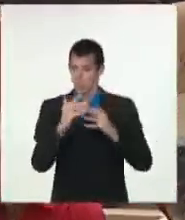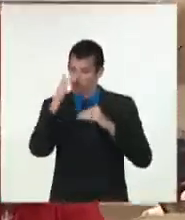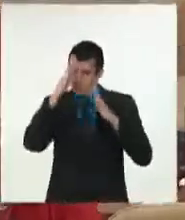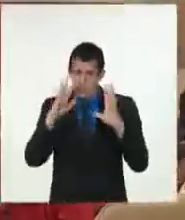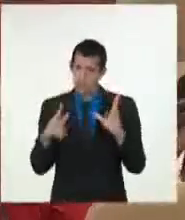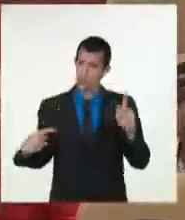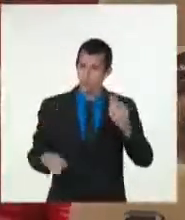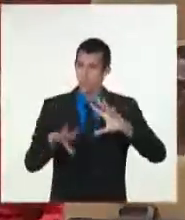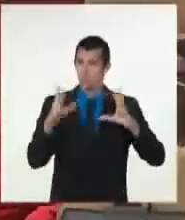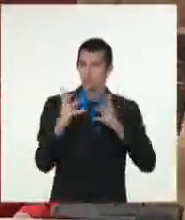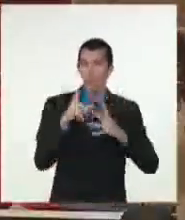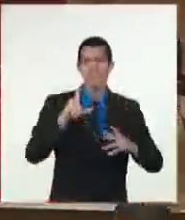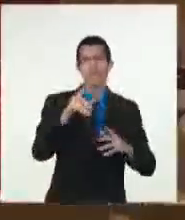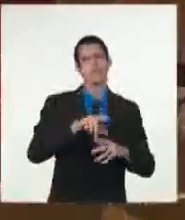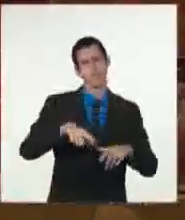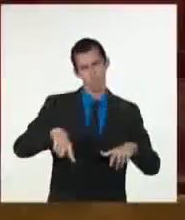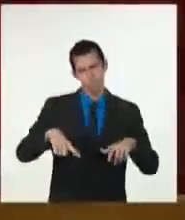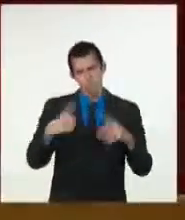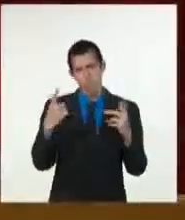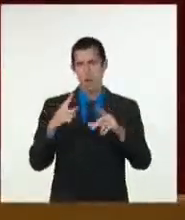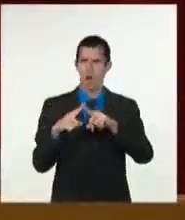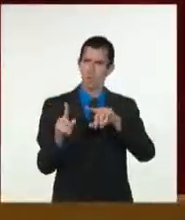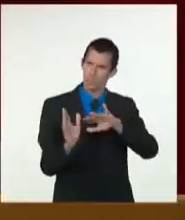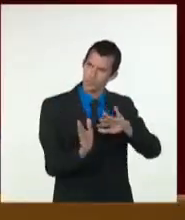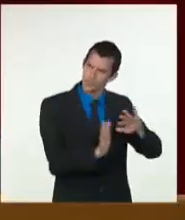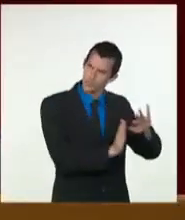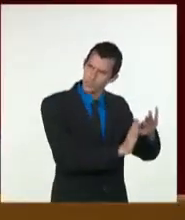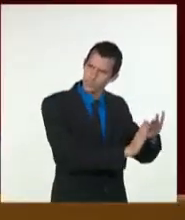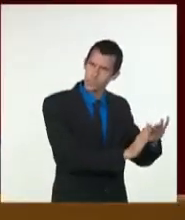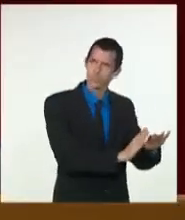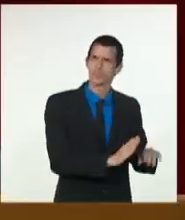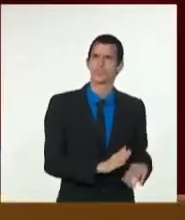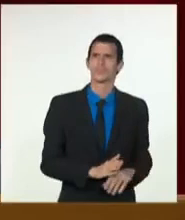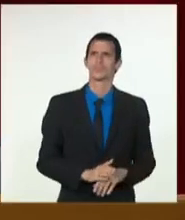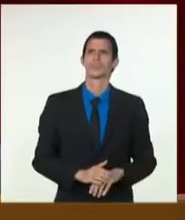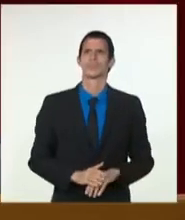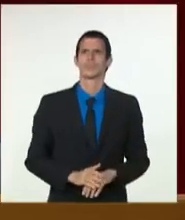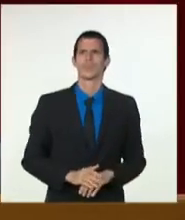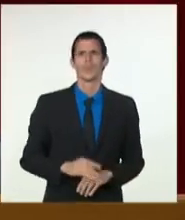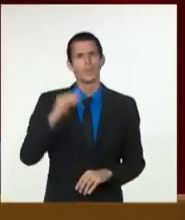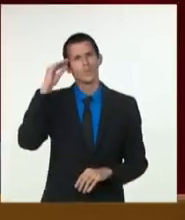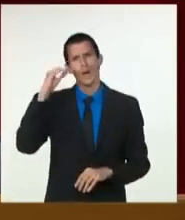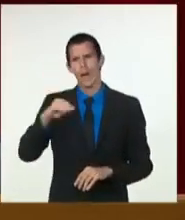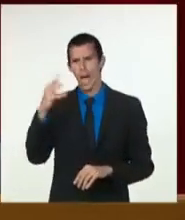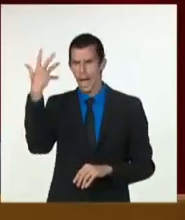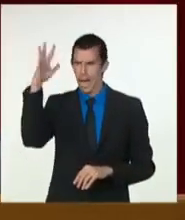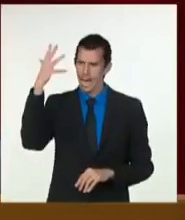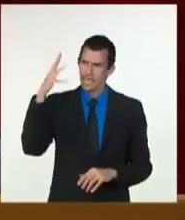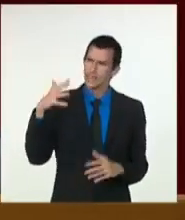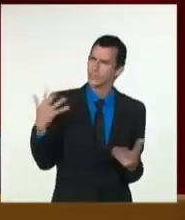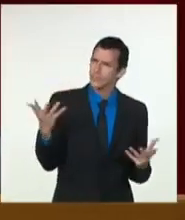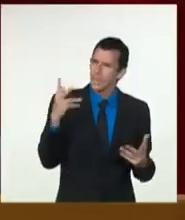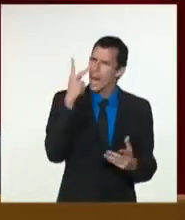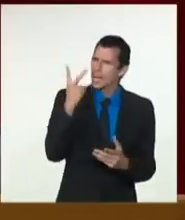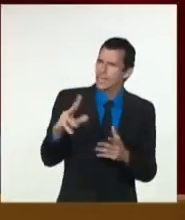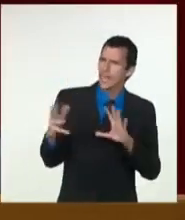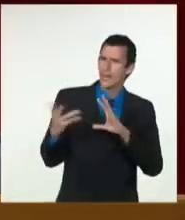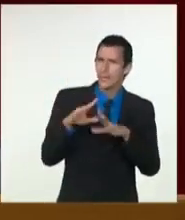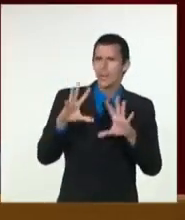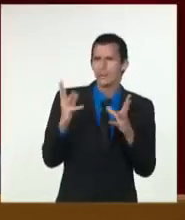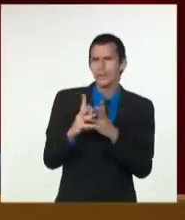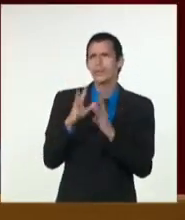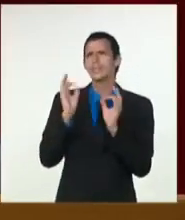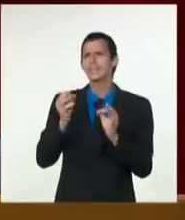La recuperación de la industria turística, que sigue impactada por la inclusión de Cuba en la lista del Departamento de Estado de los Estados